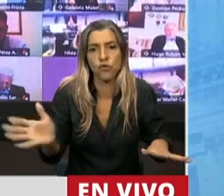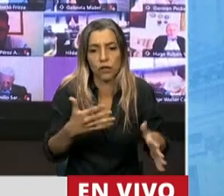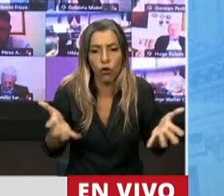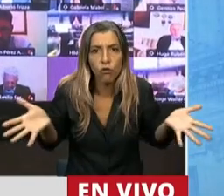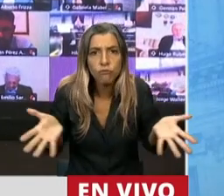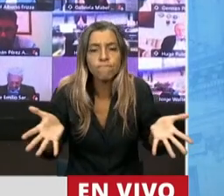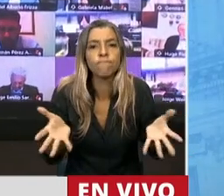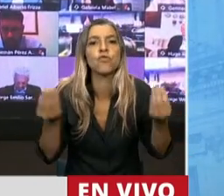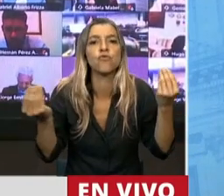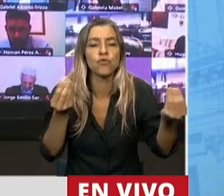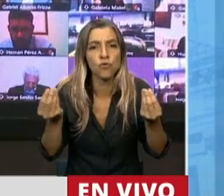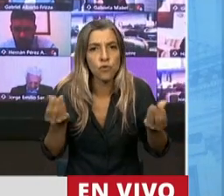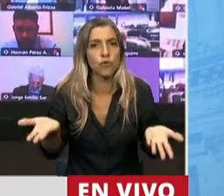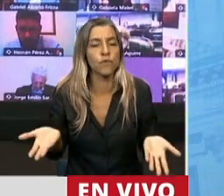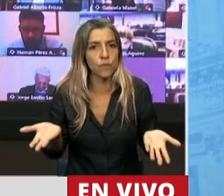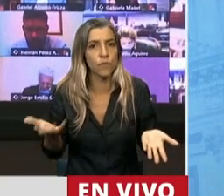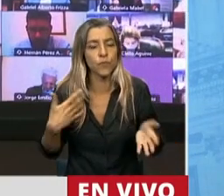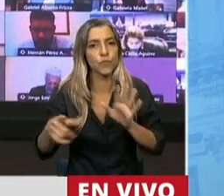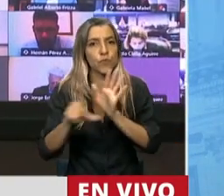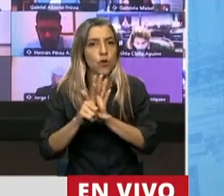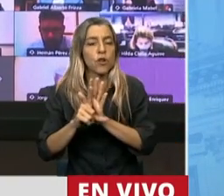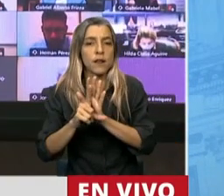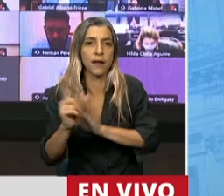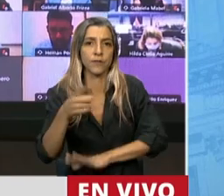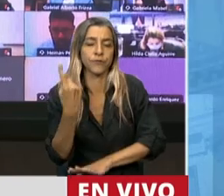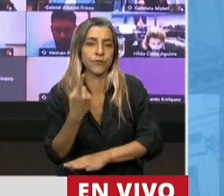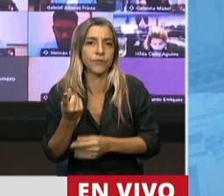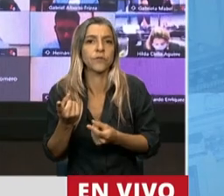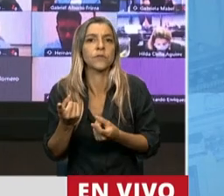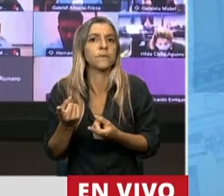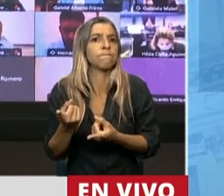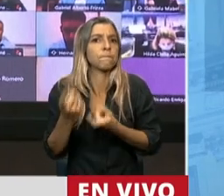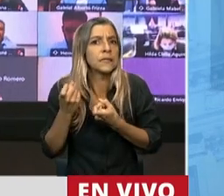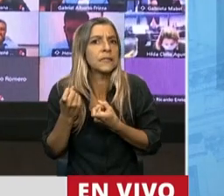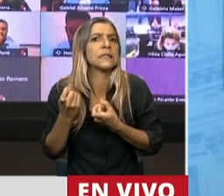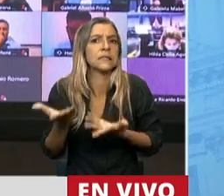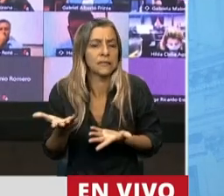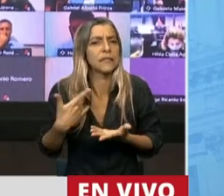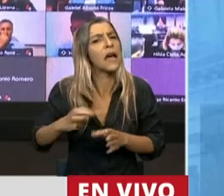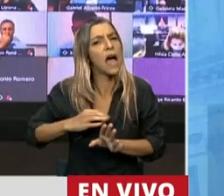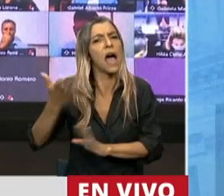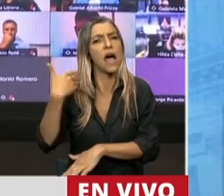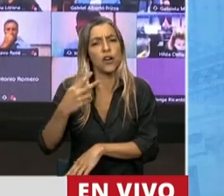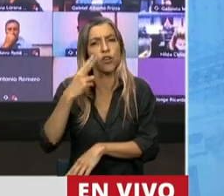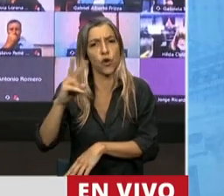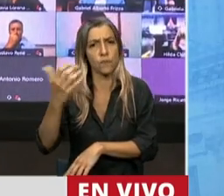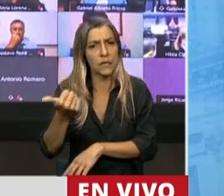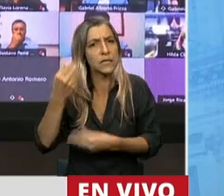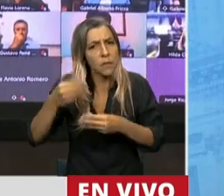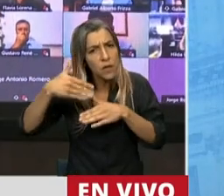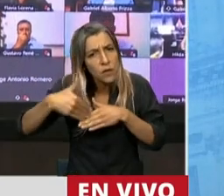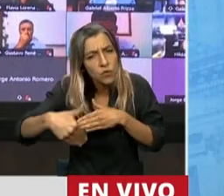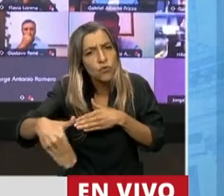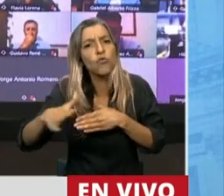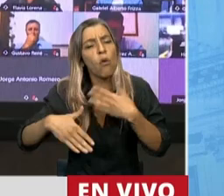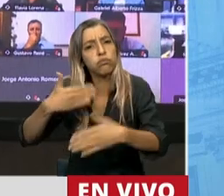en todas las situaciones, es una ley que celebramos y que tenemos desde el año 2006, que además ha puesto la obligatoriedad del nivel